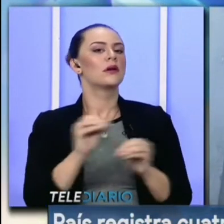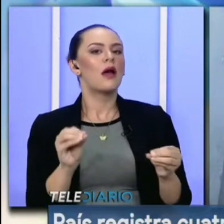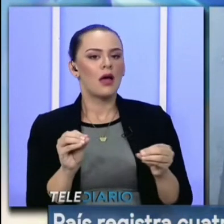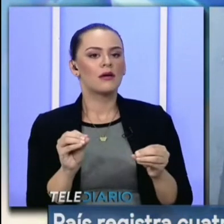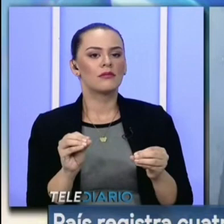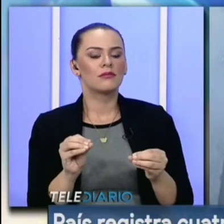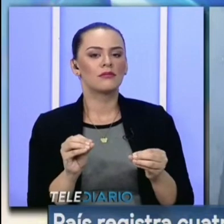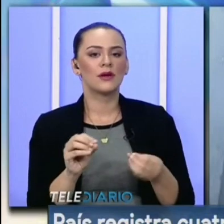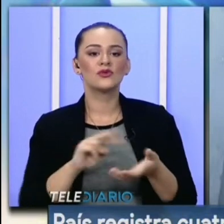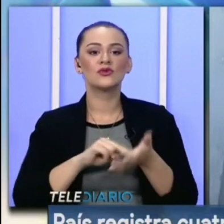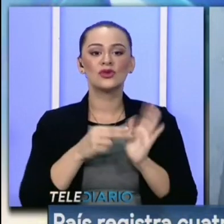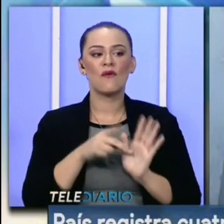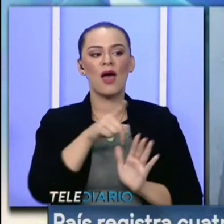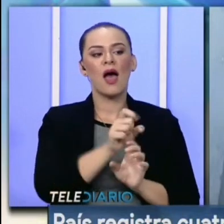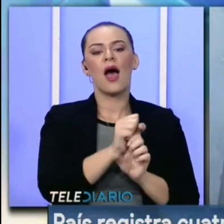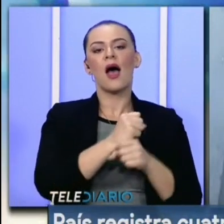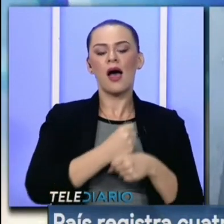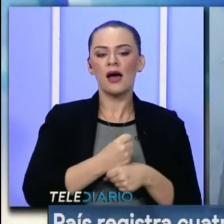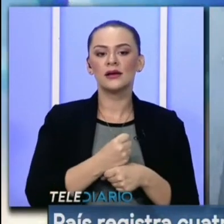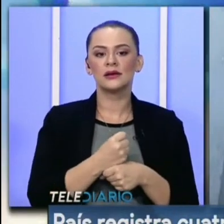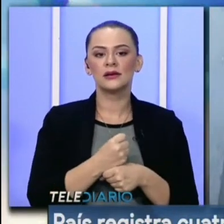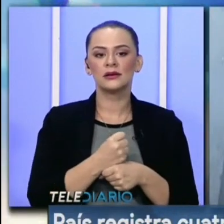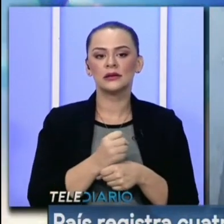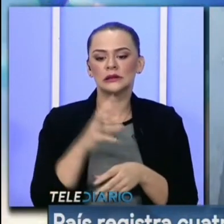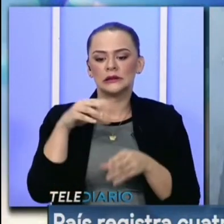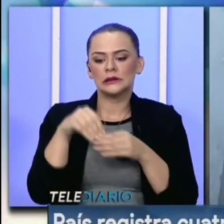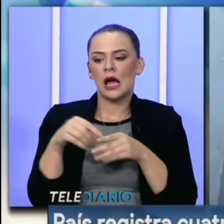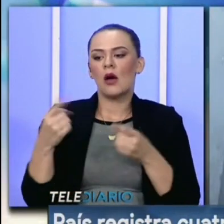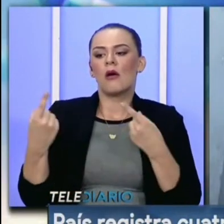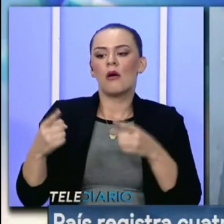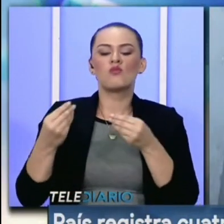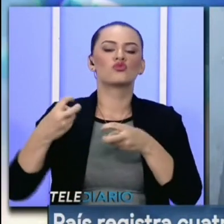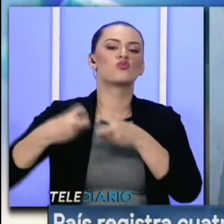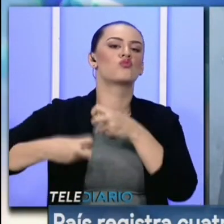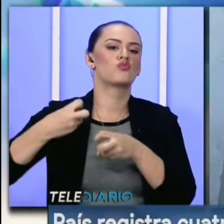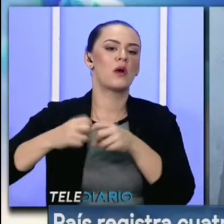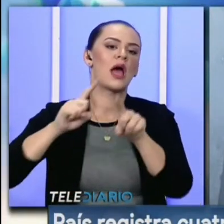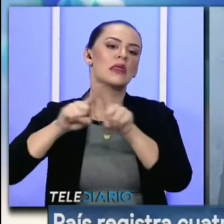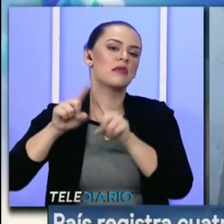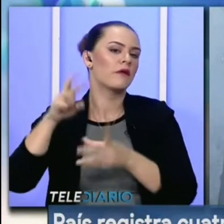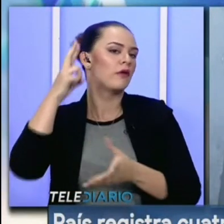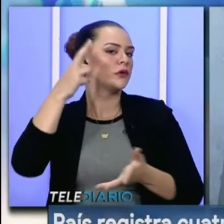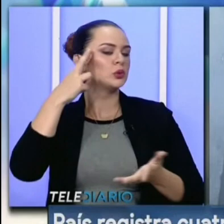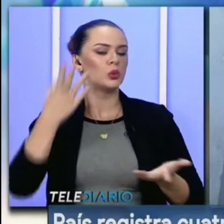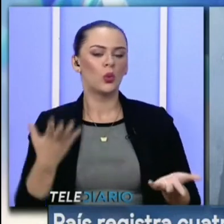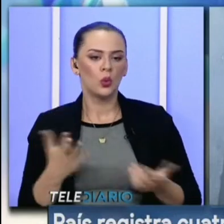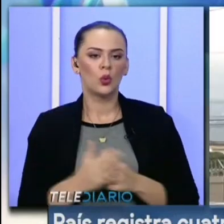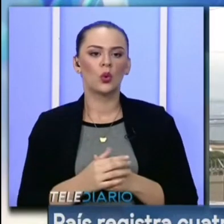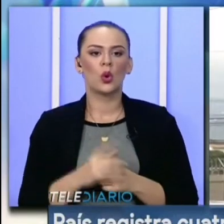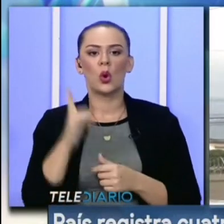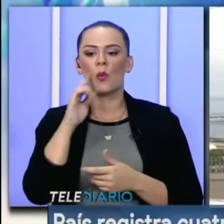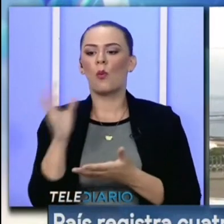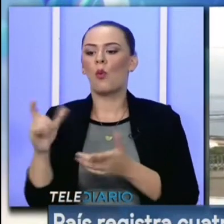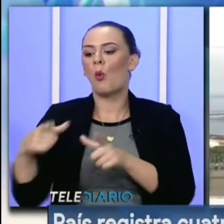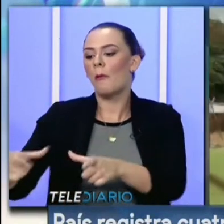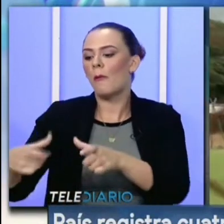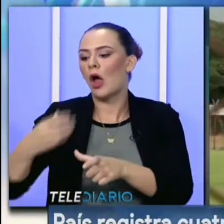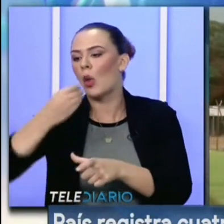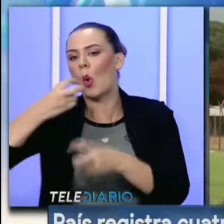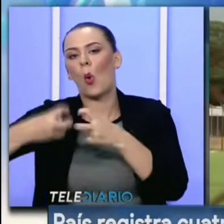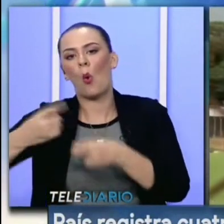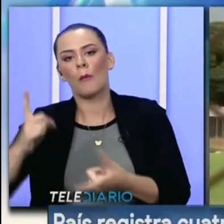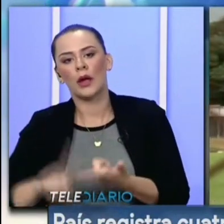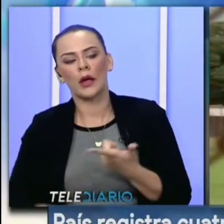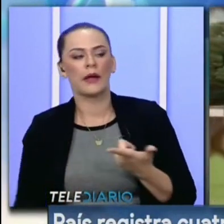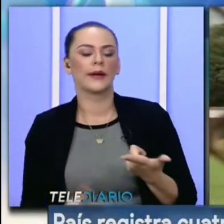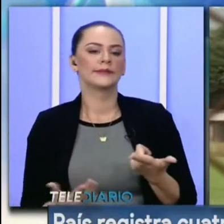hace que se enfrasca en riñas por diferentes motivos, por recoger un plato de comida,